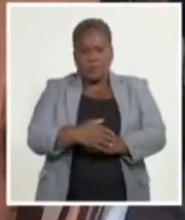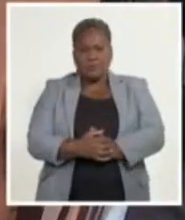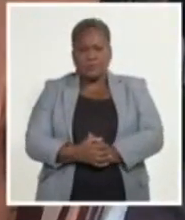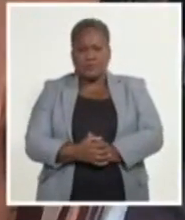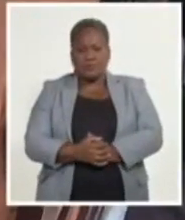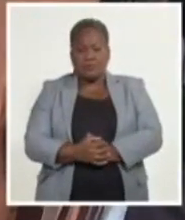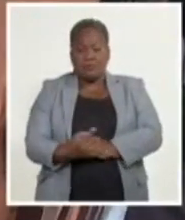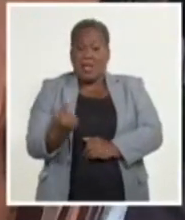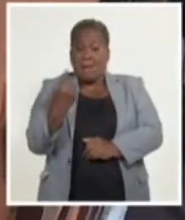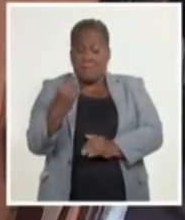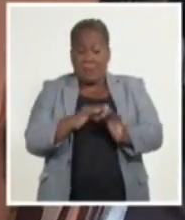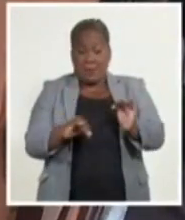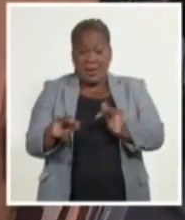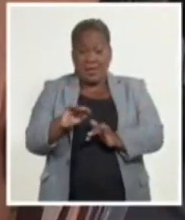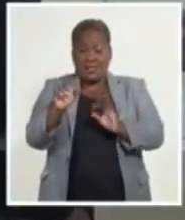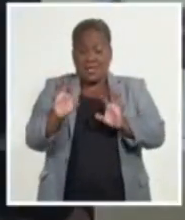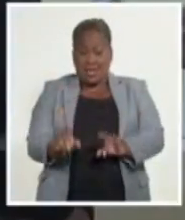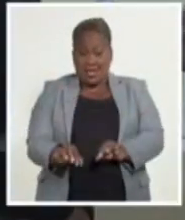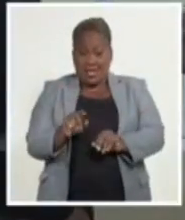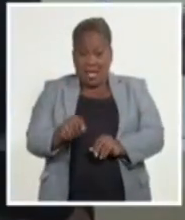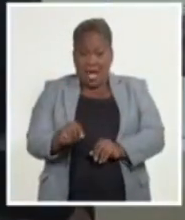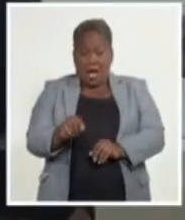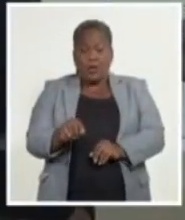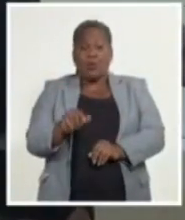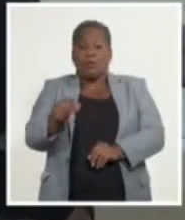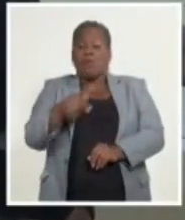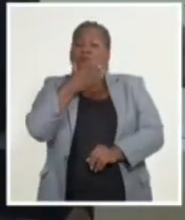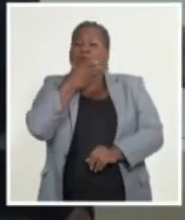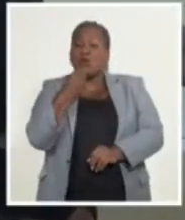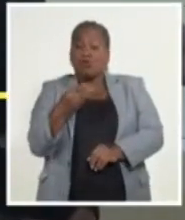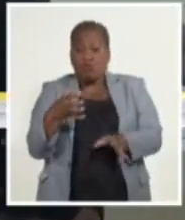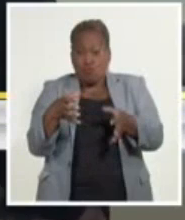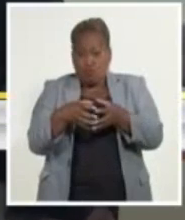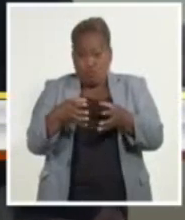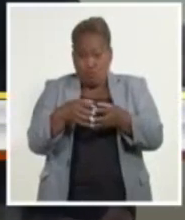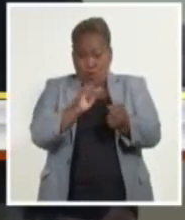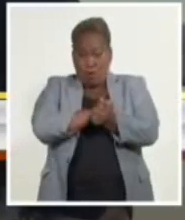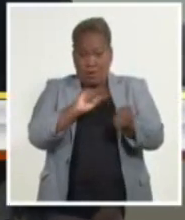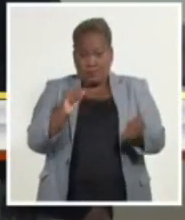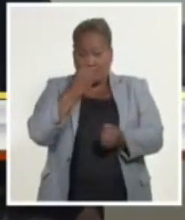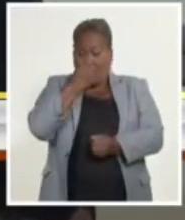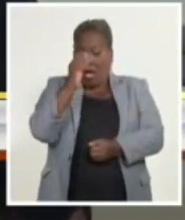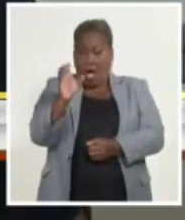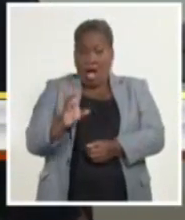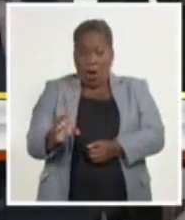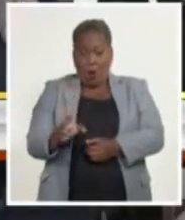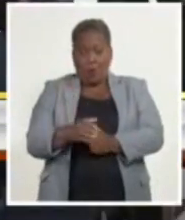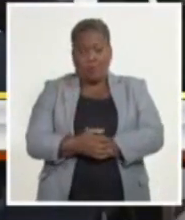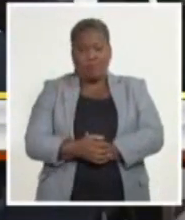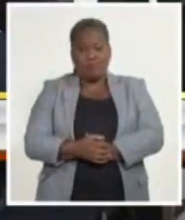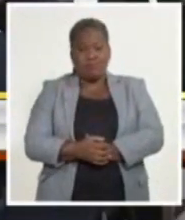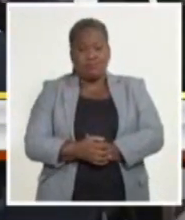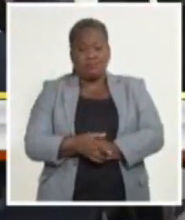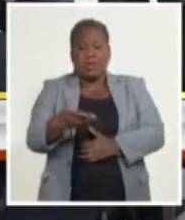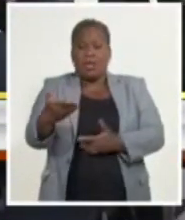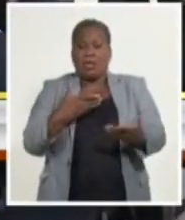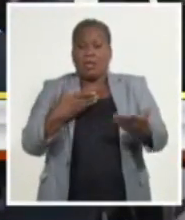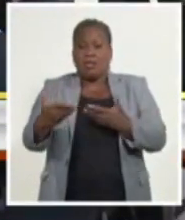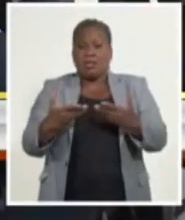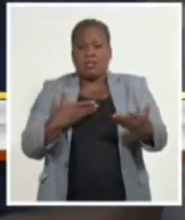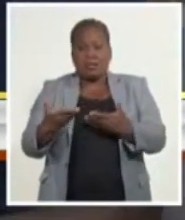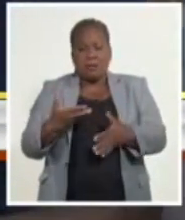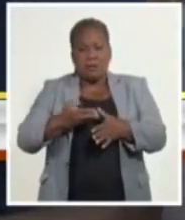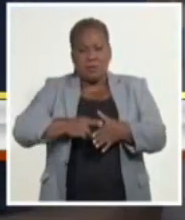El primer secretario nacional de la Juventud del Movimiento Popular para la Liberación de Angola, Crispiniano dos Santos, intercambió con una